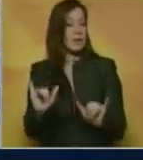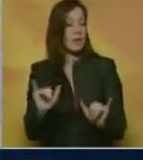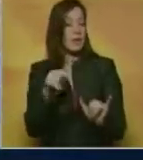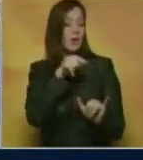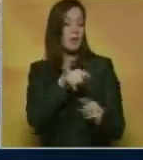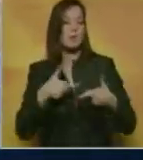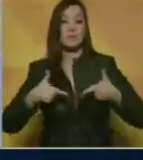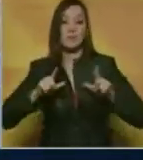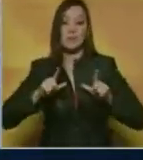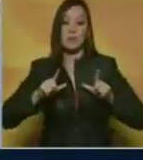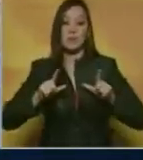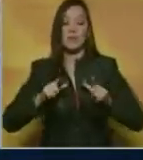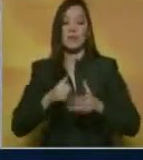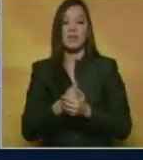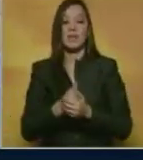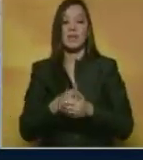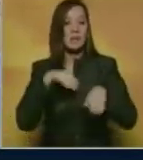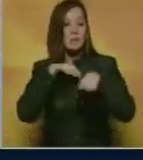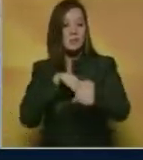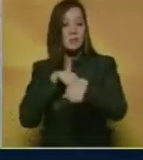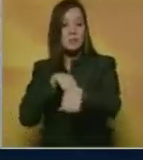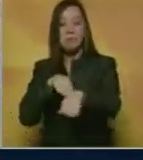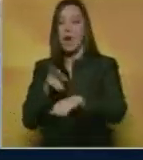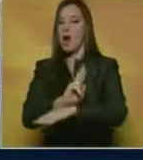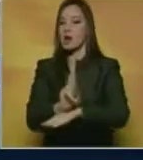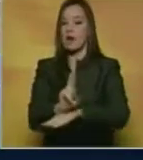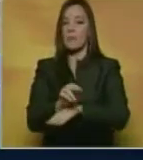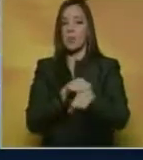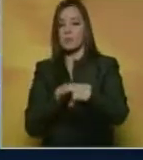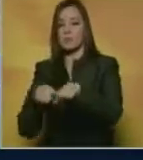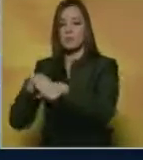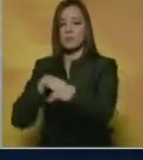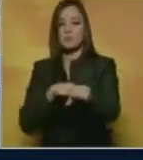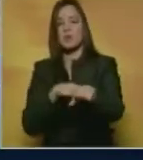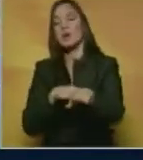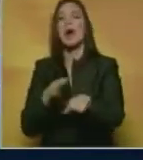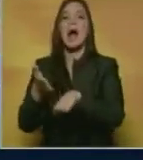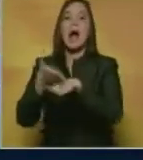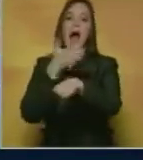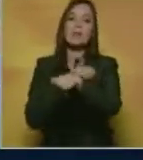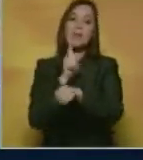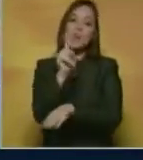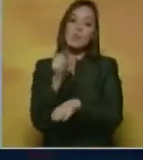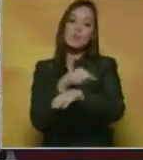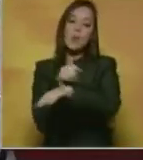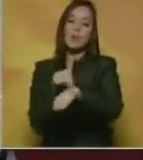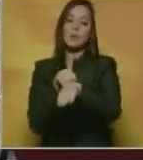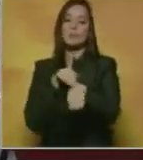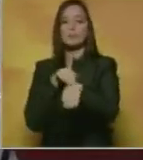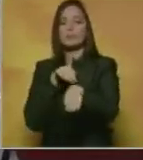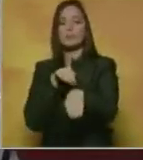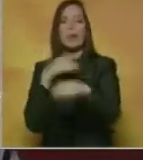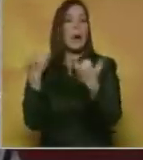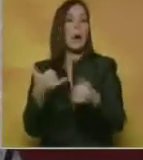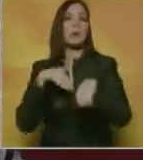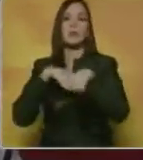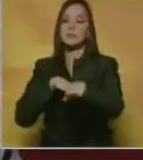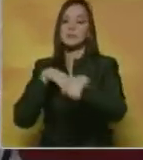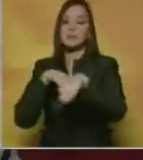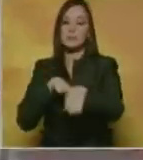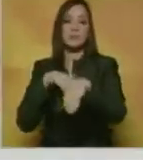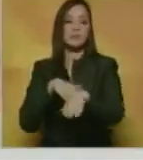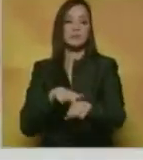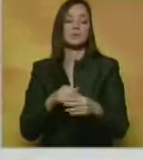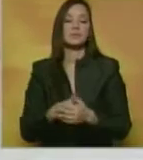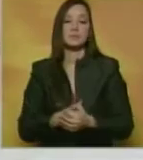permitir ahorrar más de una hora prácticamente en materia de